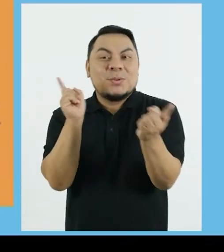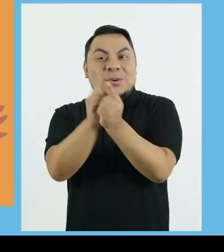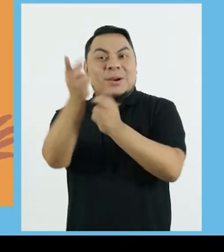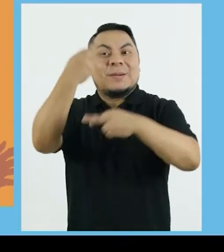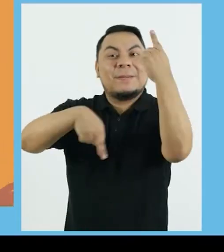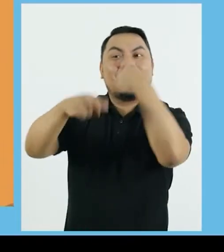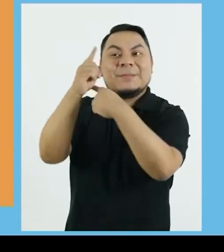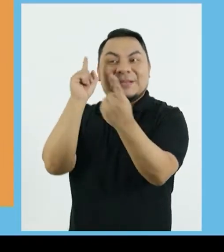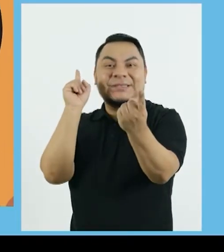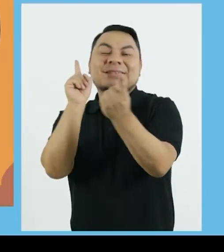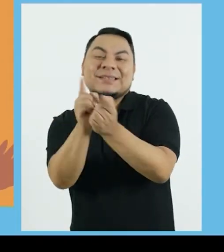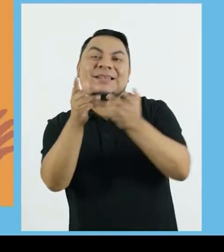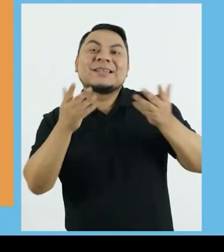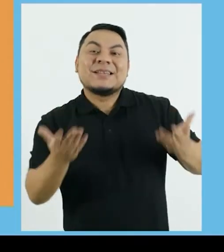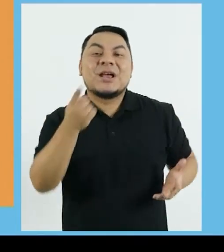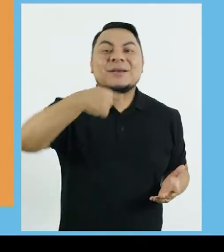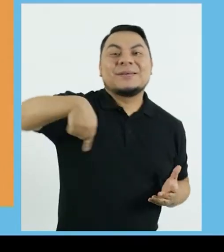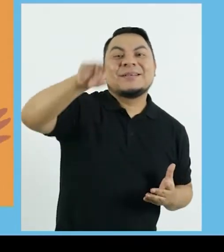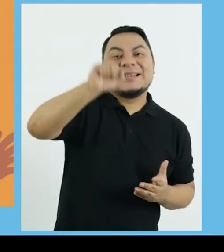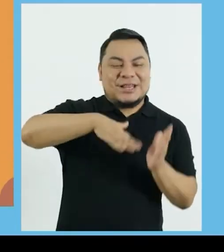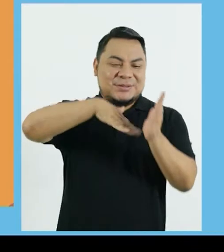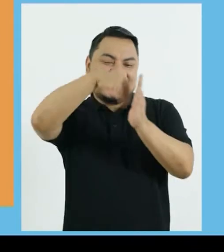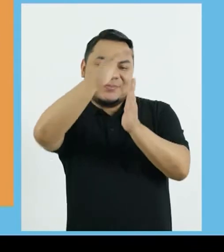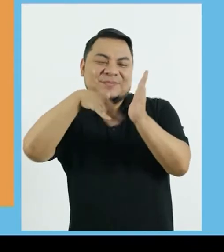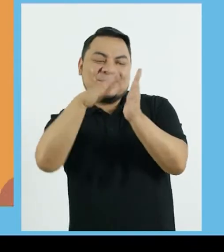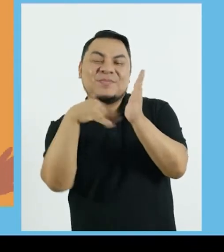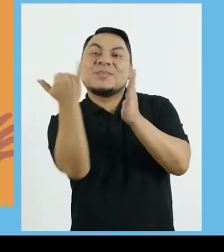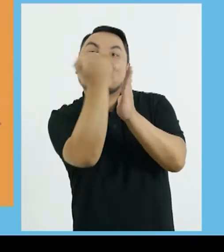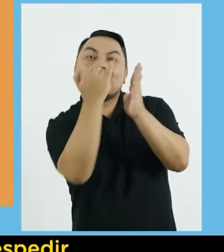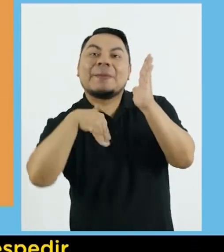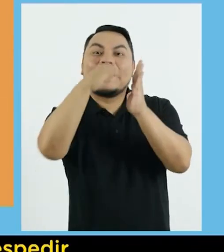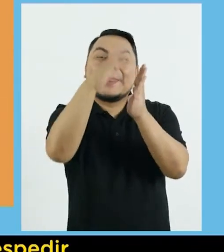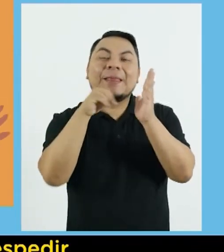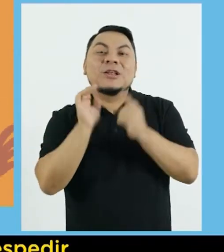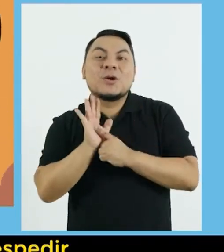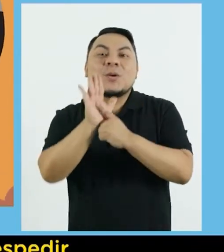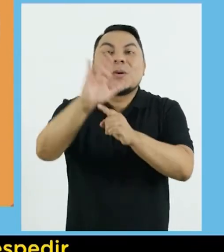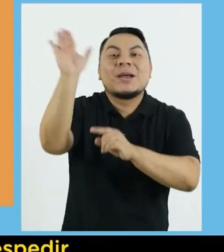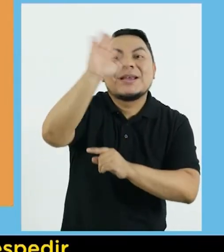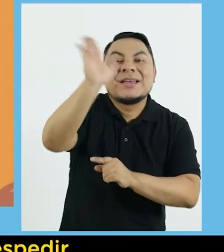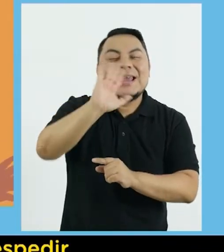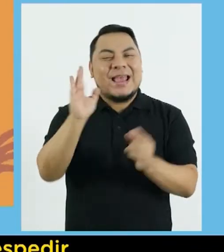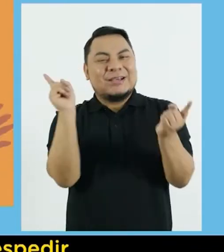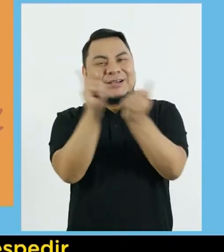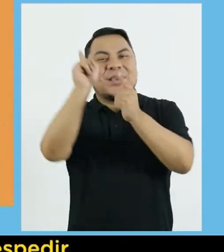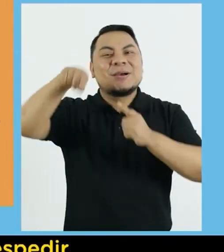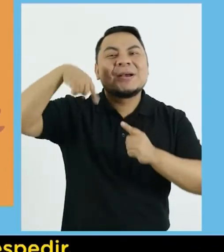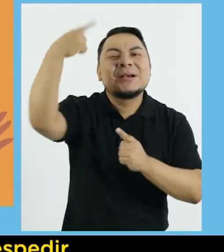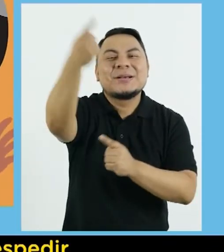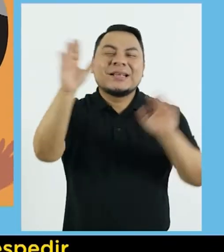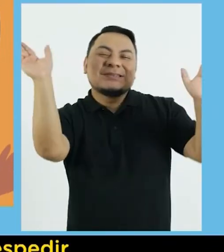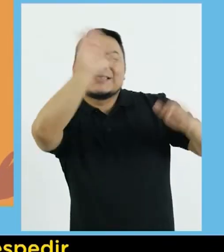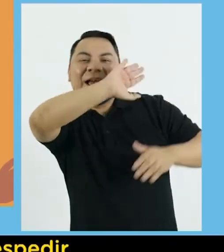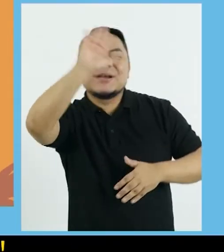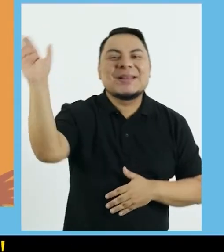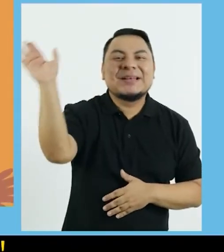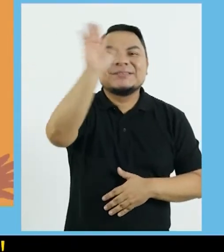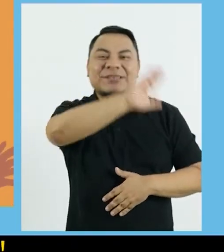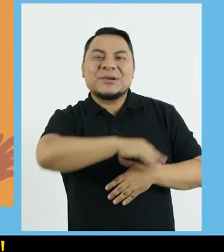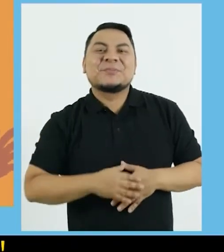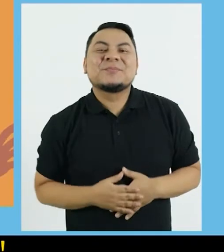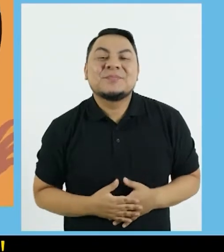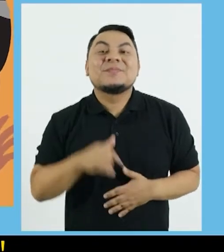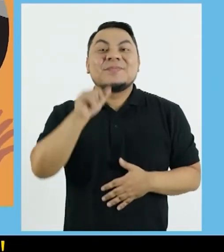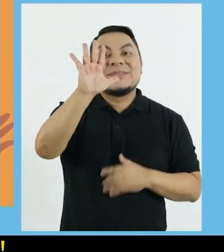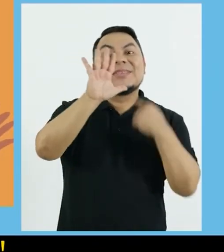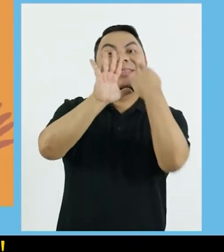vamos Pero pronto volveremos Agitando las dos manos manos Nos vamos a despedir Hasta